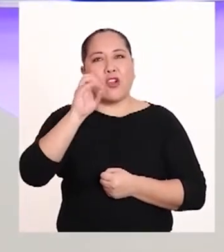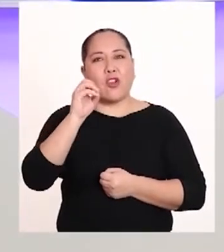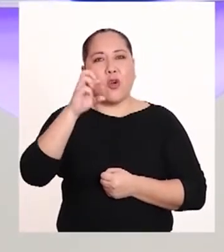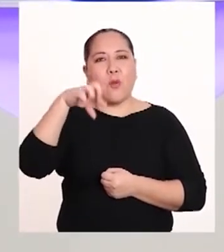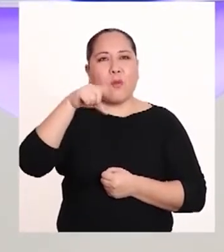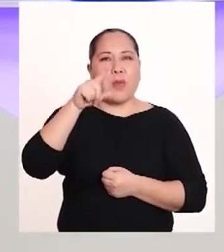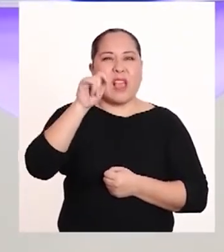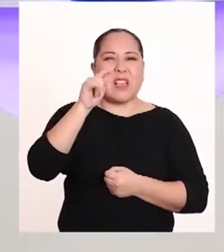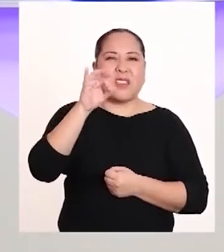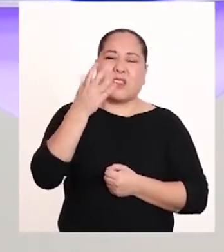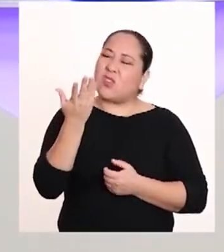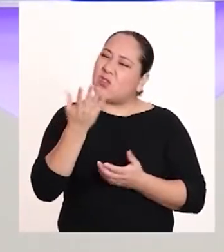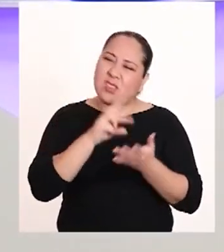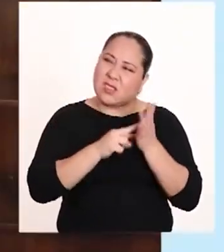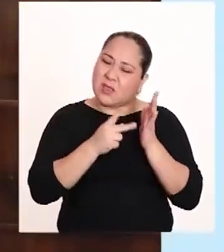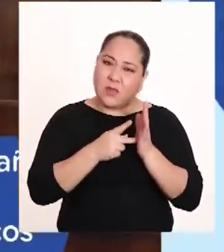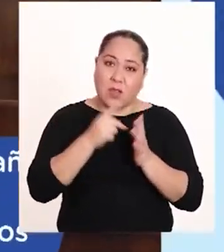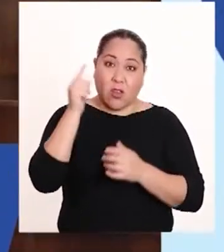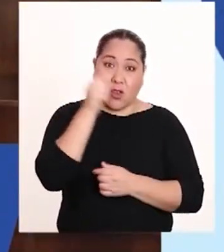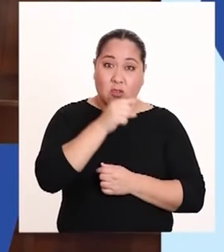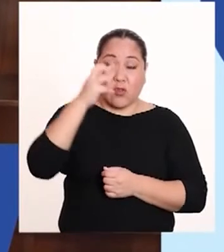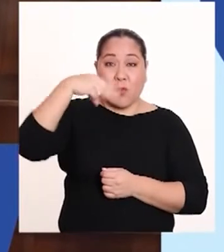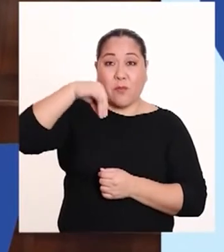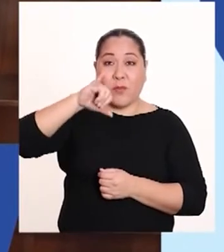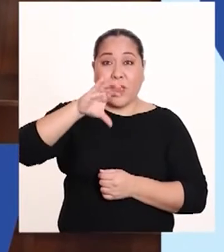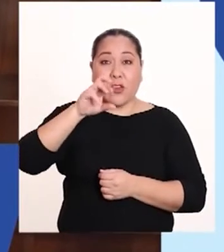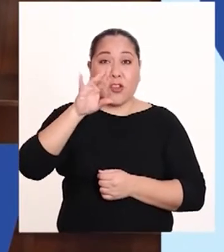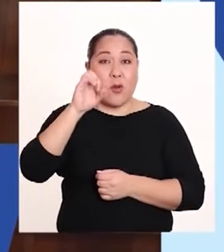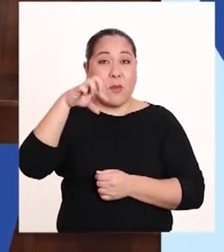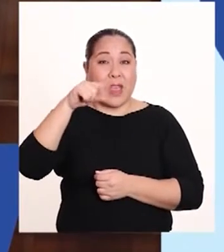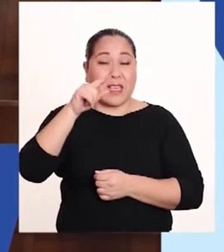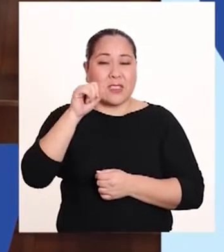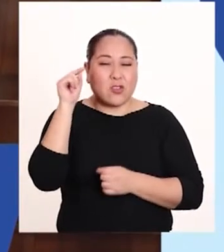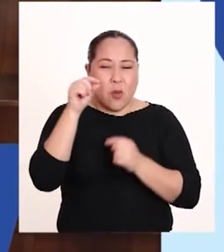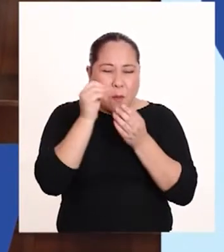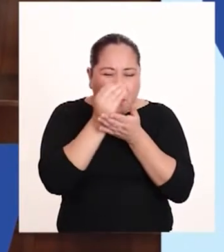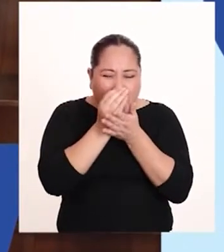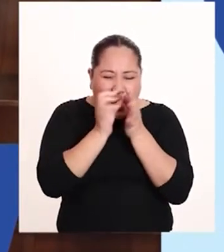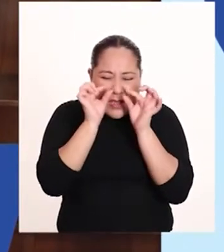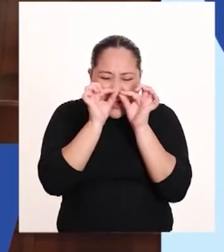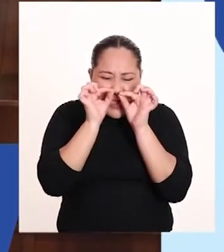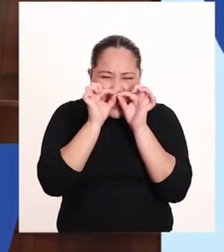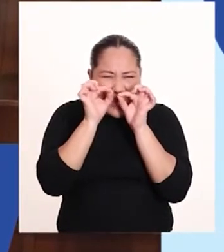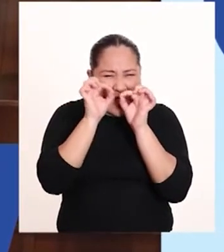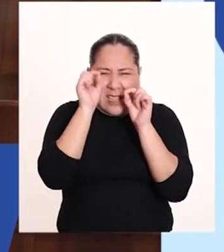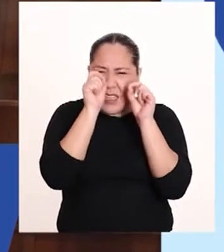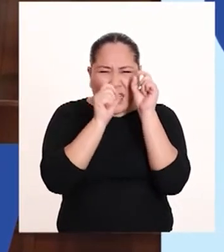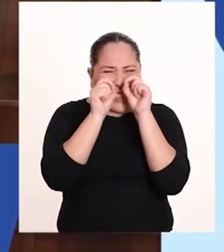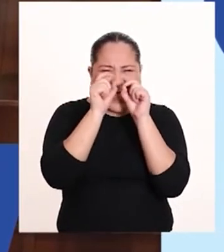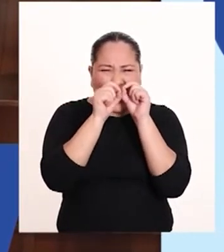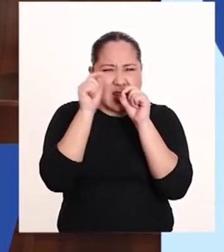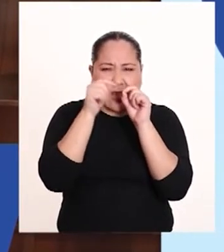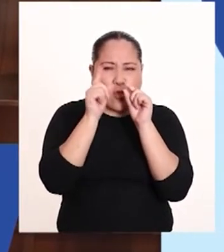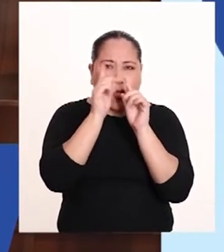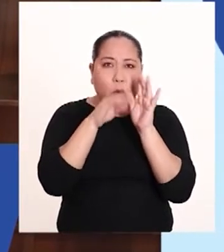vez vamos aprendiendo más. ¿Qué son? Los microplásticos son partículas plásticas con un tamaño no superior